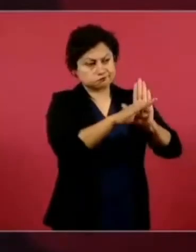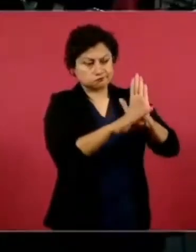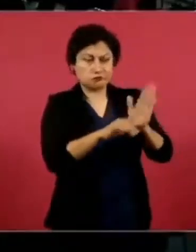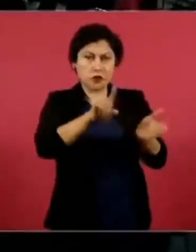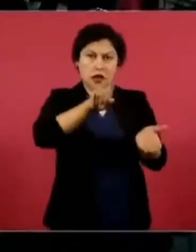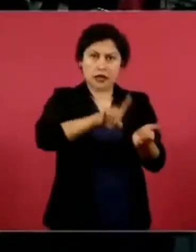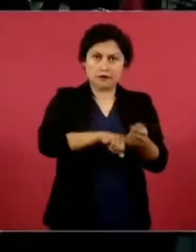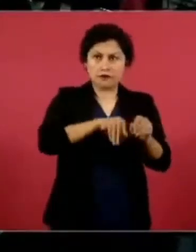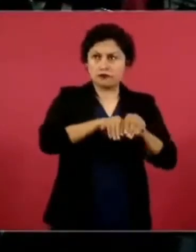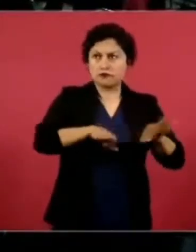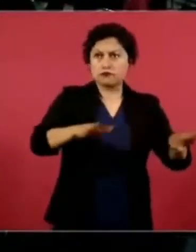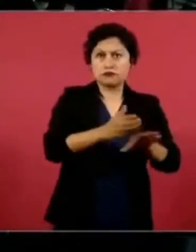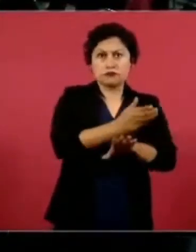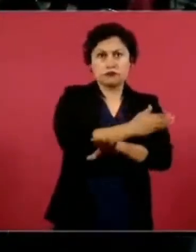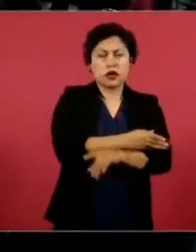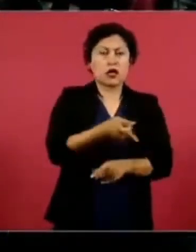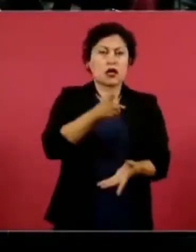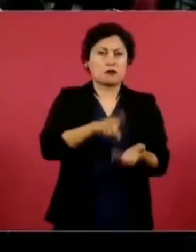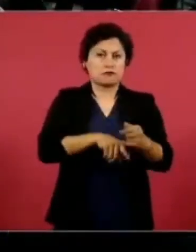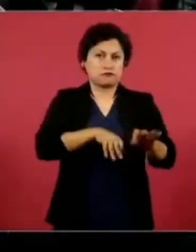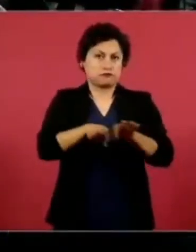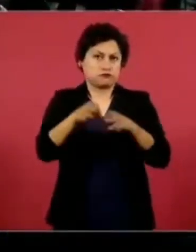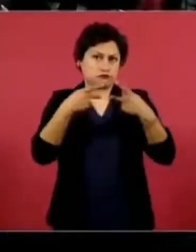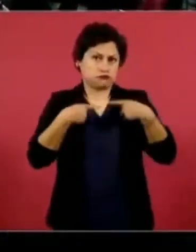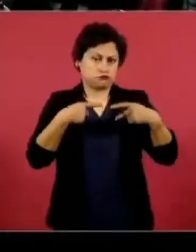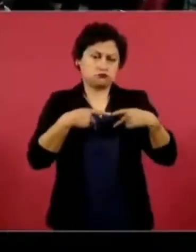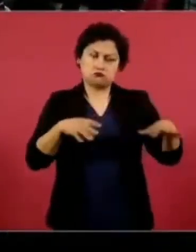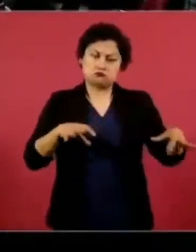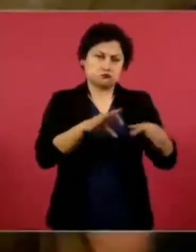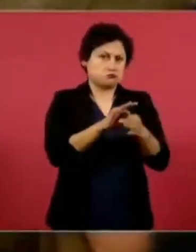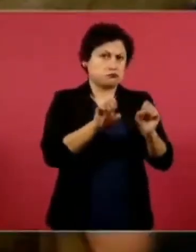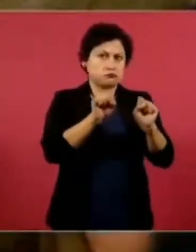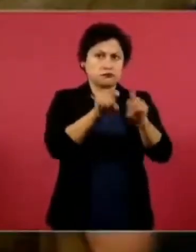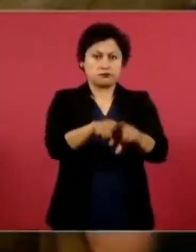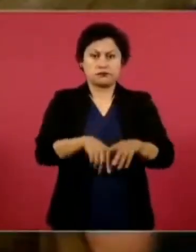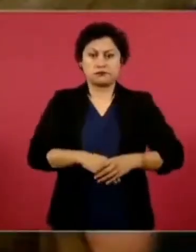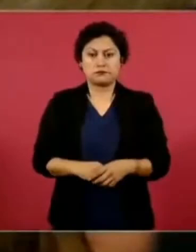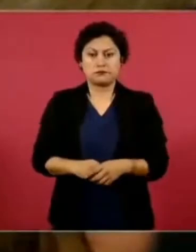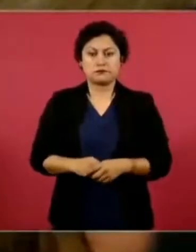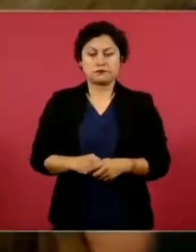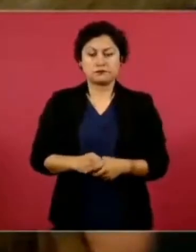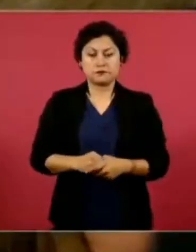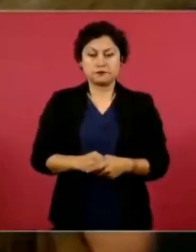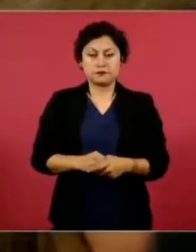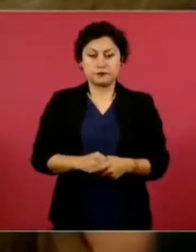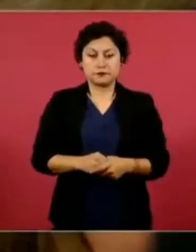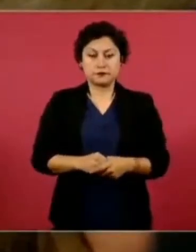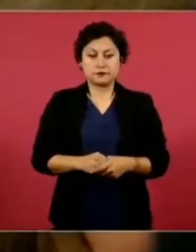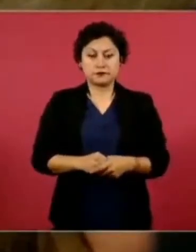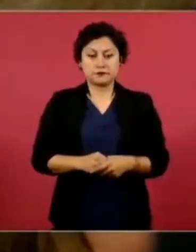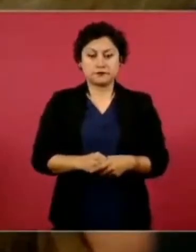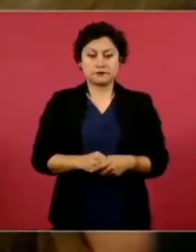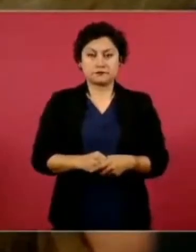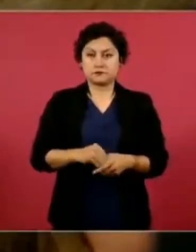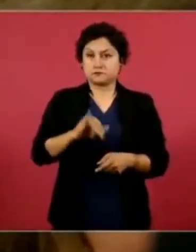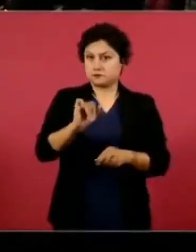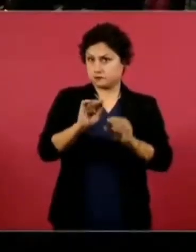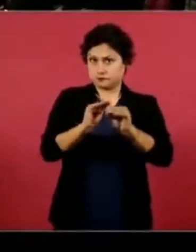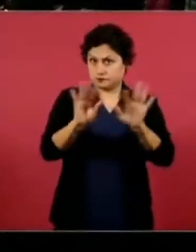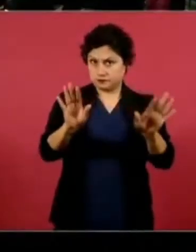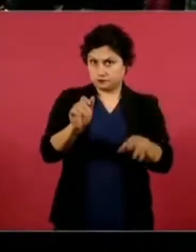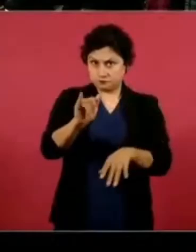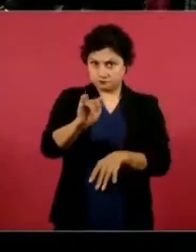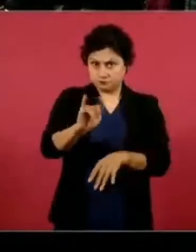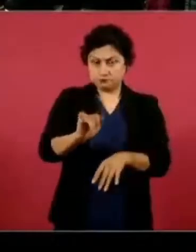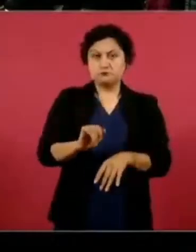convocatoria de los trabajadores petróleos. ¿Y si me permite después enviarles lo que a me mandaron? Por supuesto, claro que sí. Eso es.